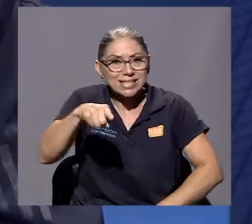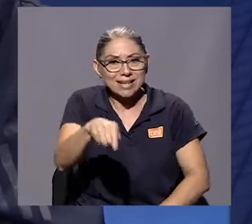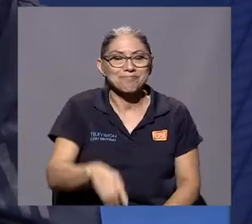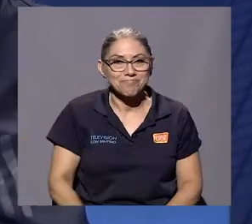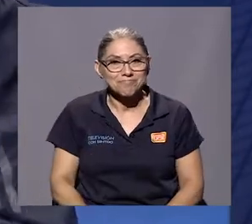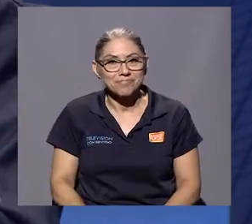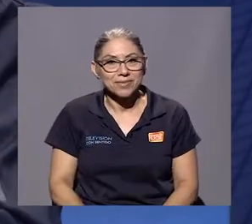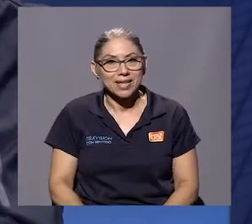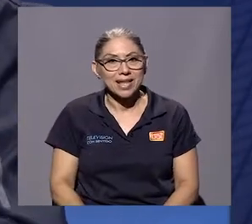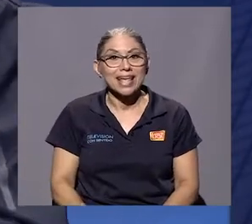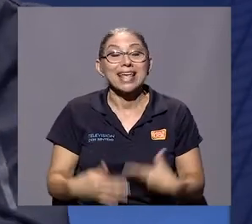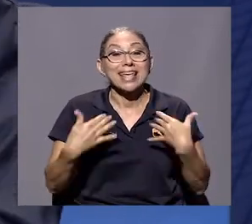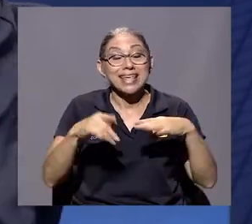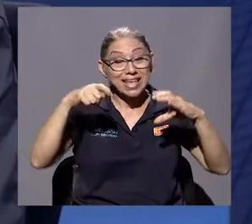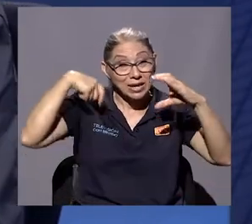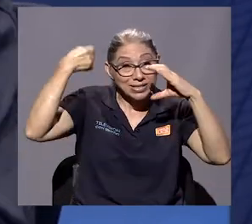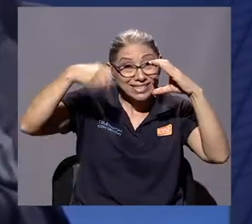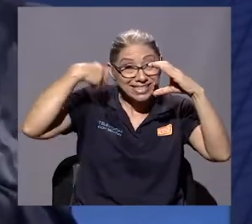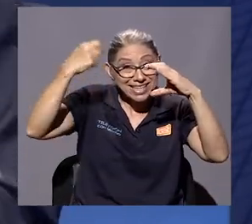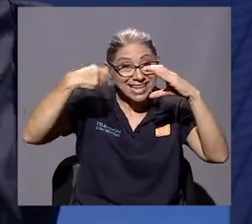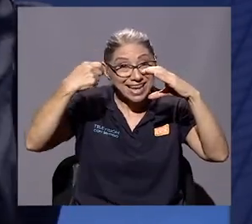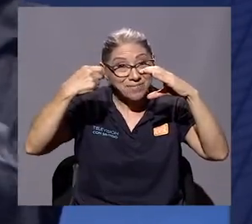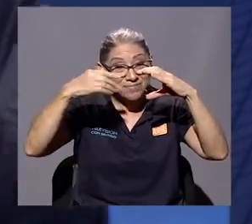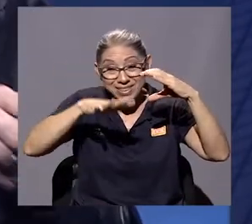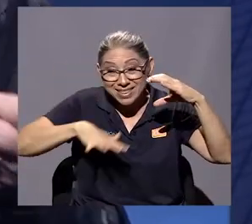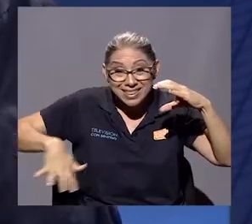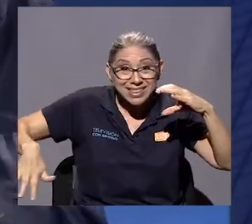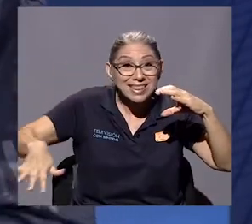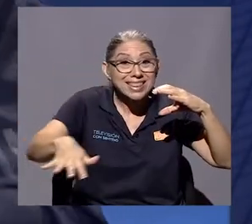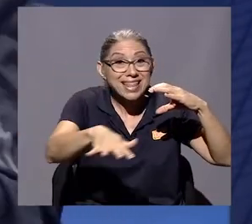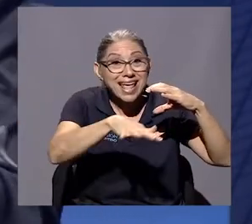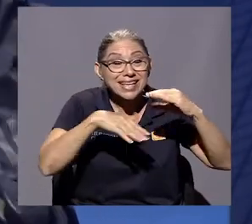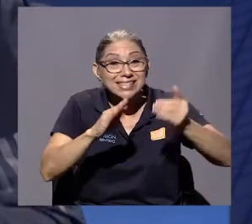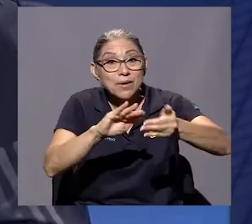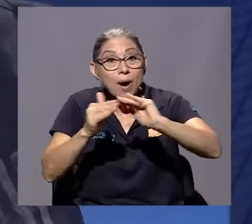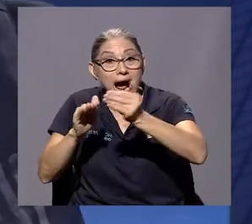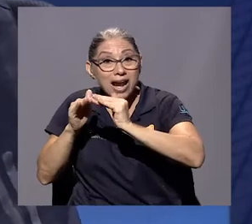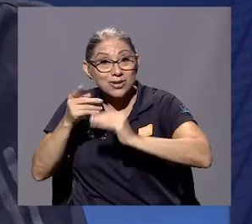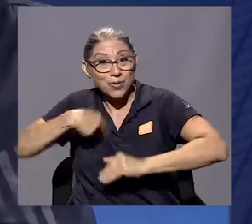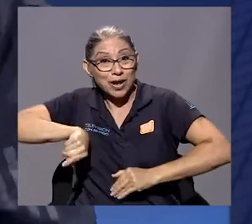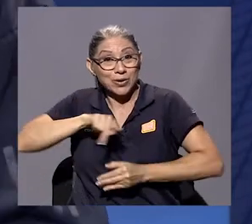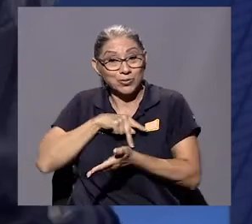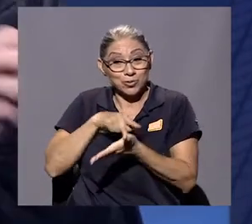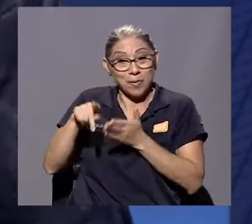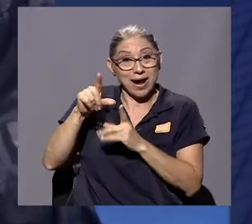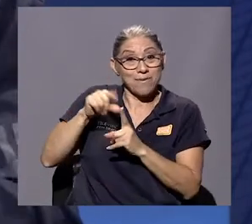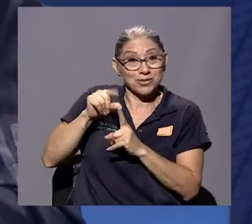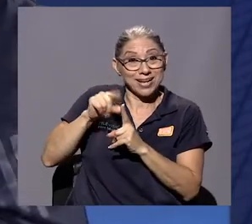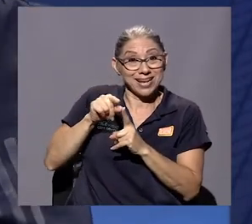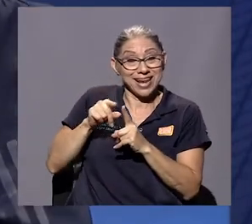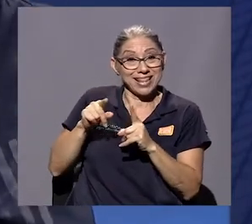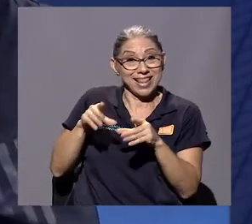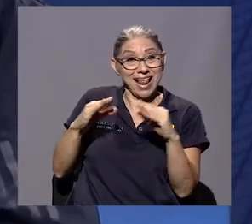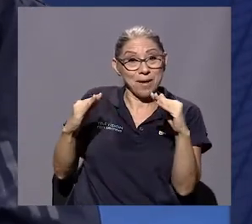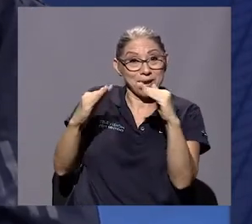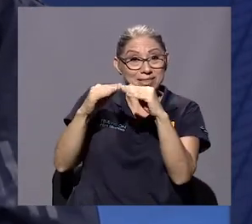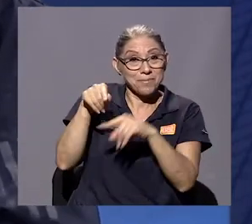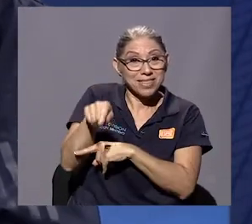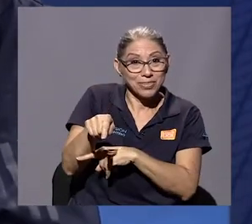Y en el cine de Lambrate, que era el barrio donde conseguimos el apartamento, que era un barrio obrero, un apartamentito ahí,